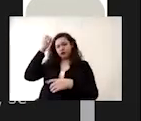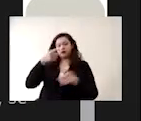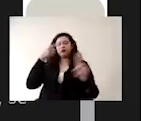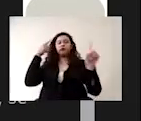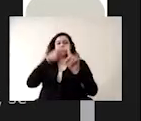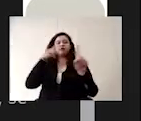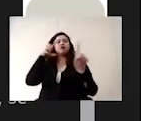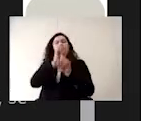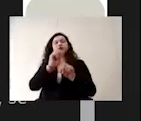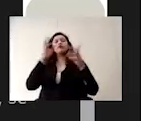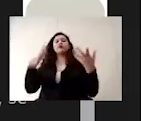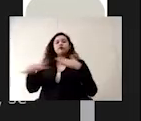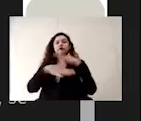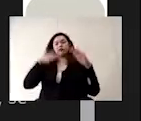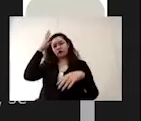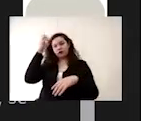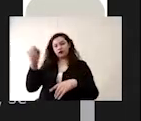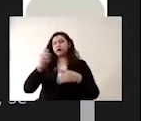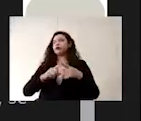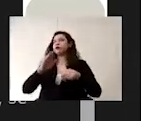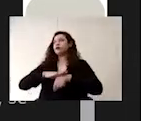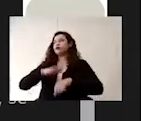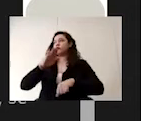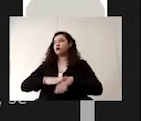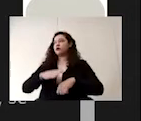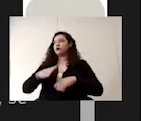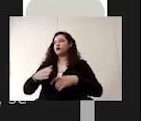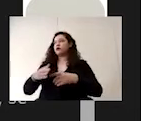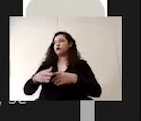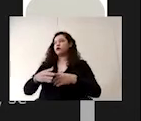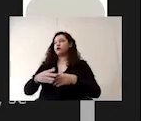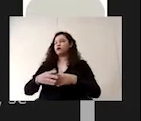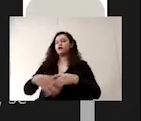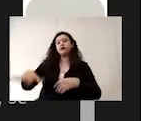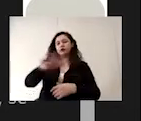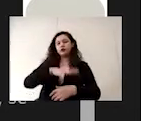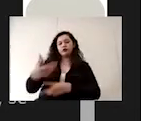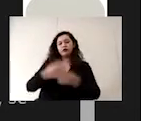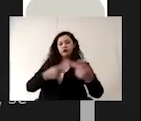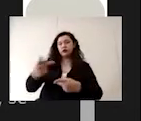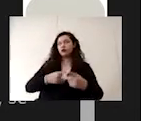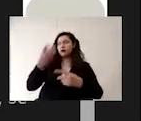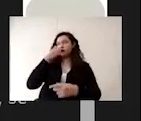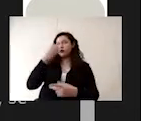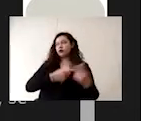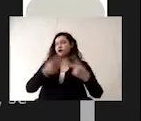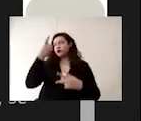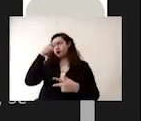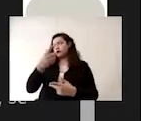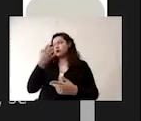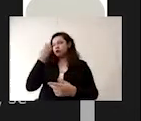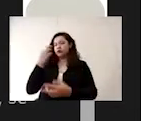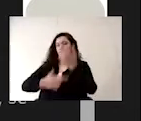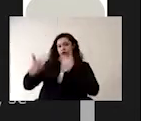alcances, conceptos básicos y sobre todo cómo preparar el plantel para que el regreso a clase sea seguro tanto